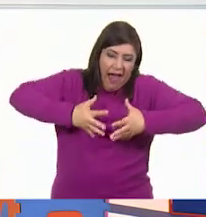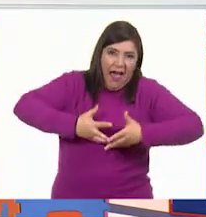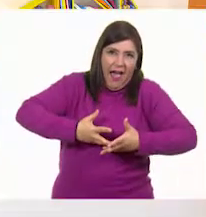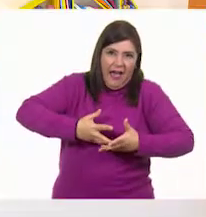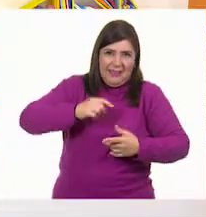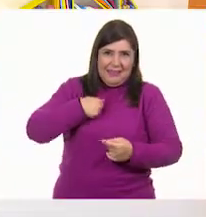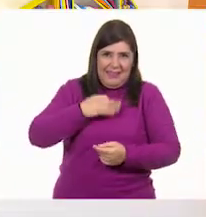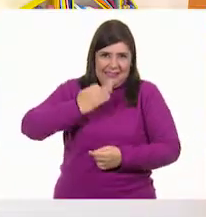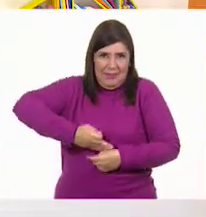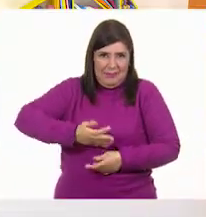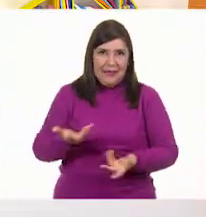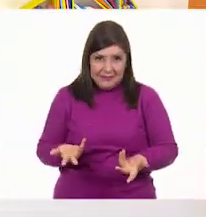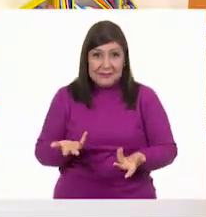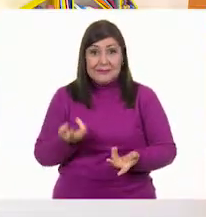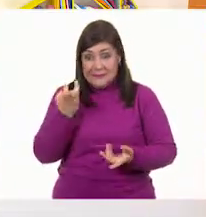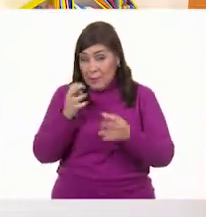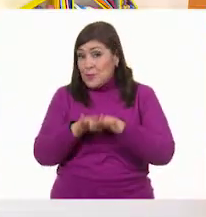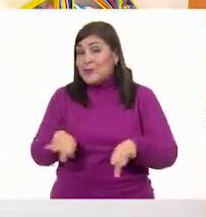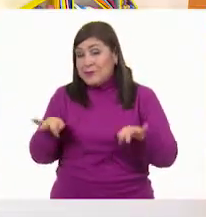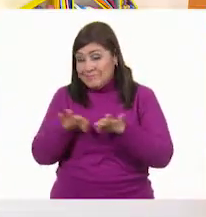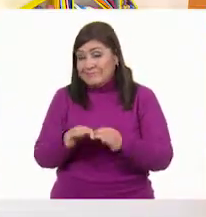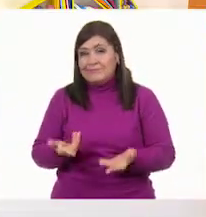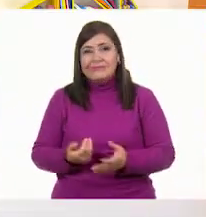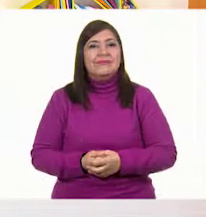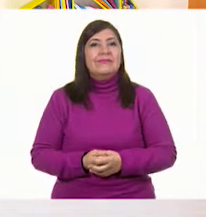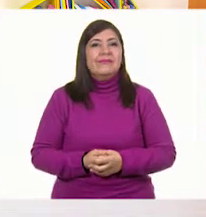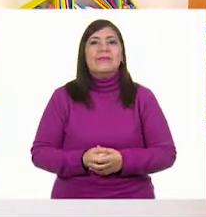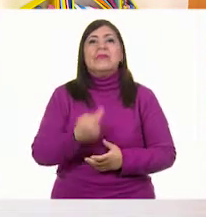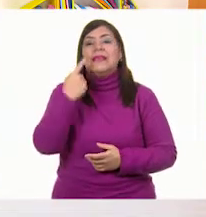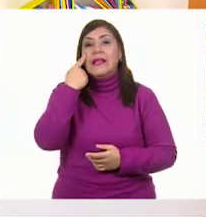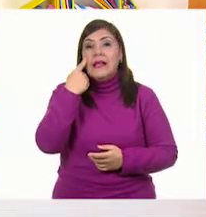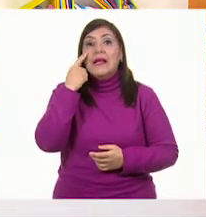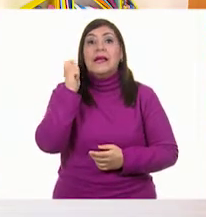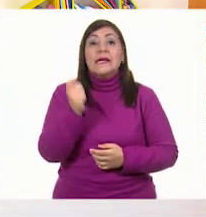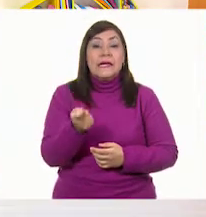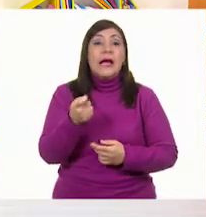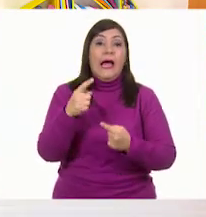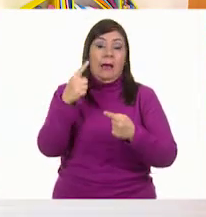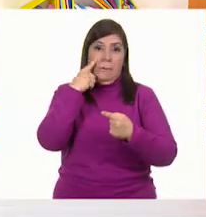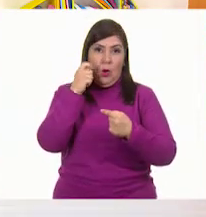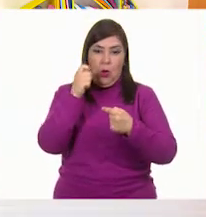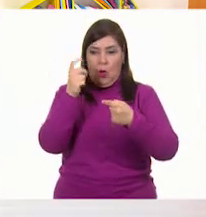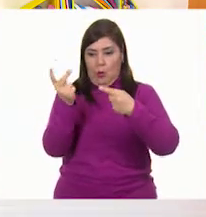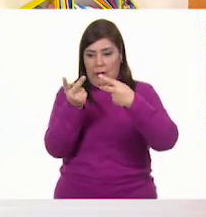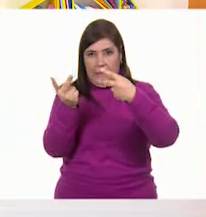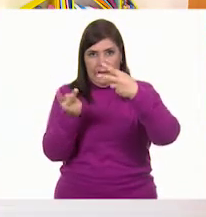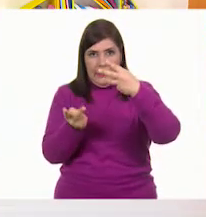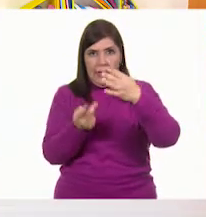suma importancia. Ahora, vamos a ver unas preguntas en la página